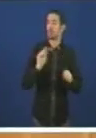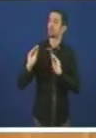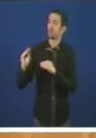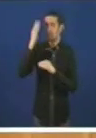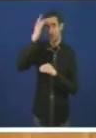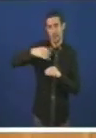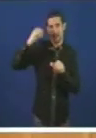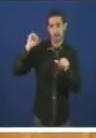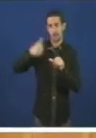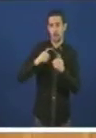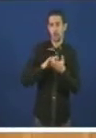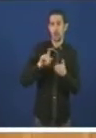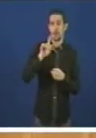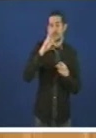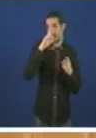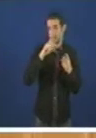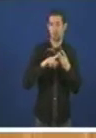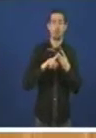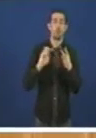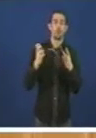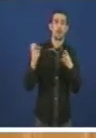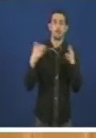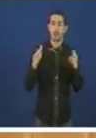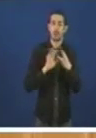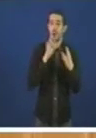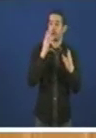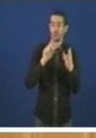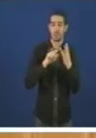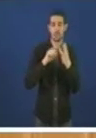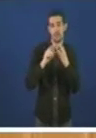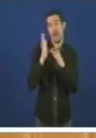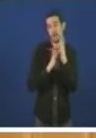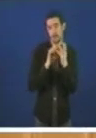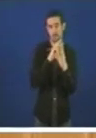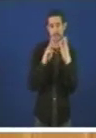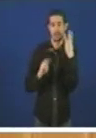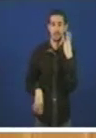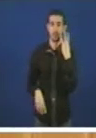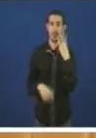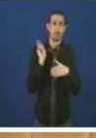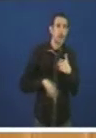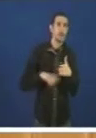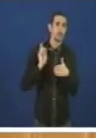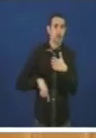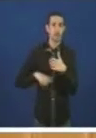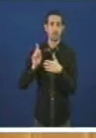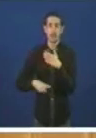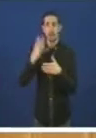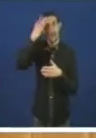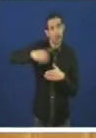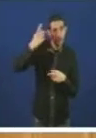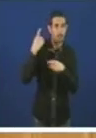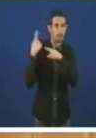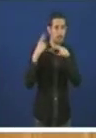unha en febreiro outra en marzo e ahora a que debatimos en abril unha cada mes todas distintas